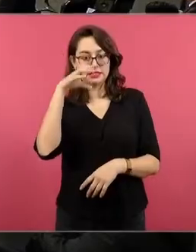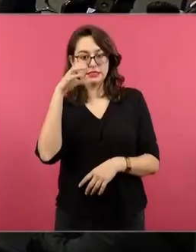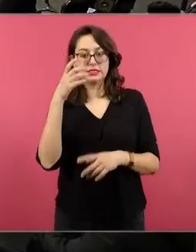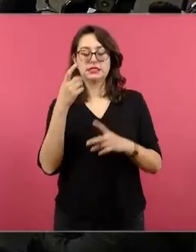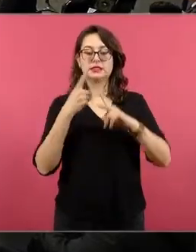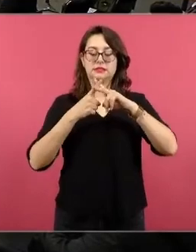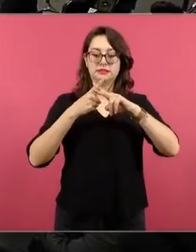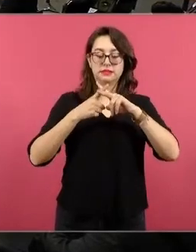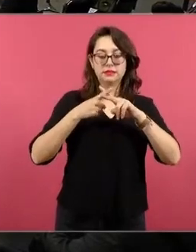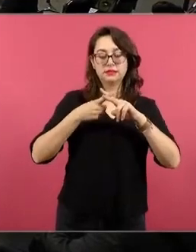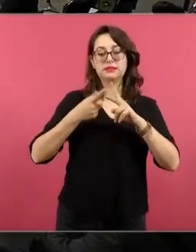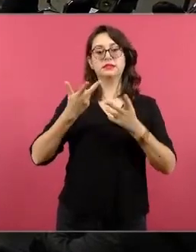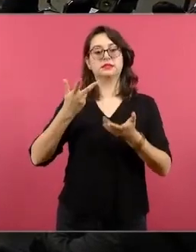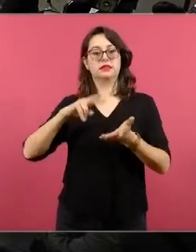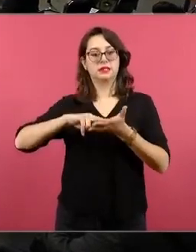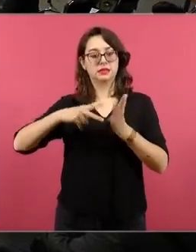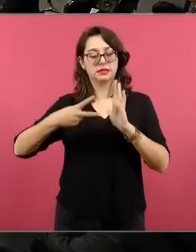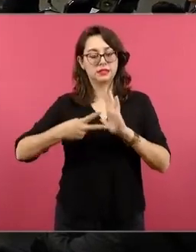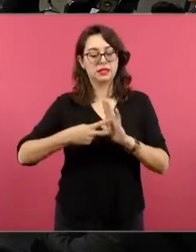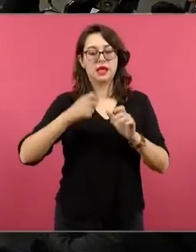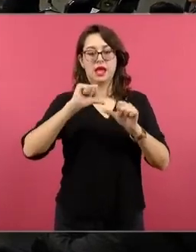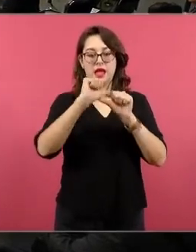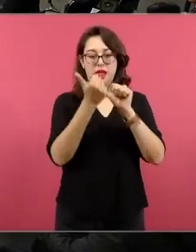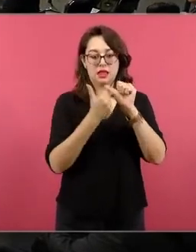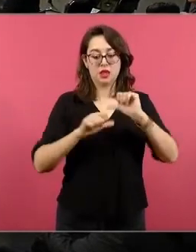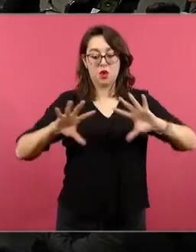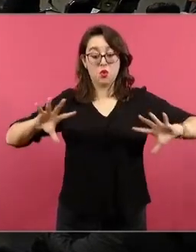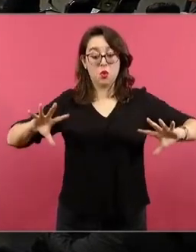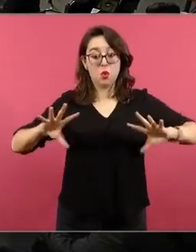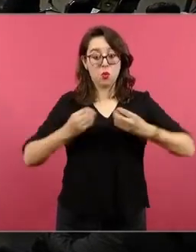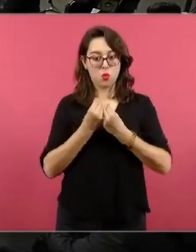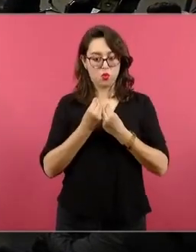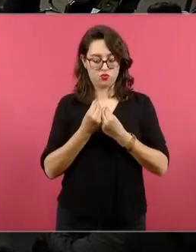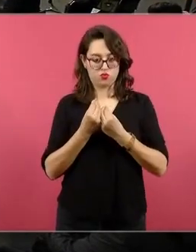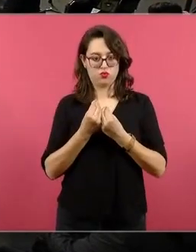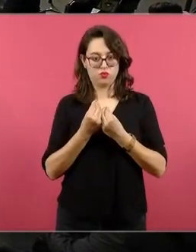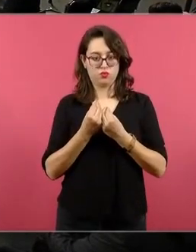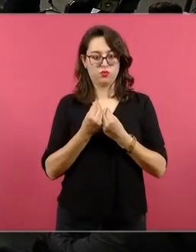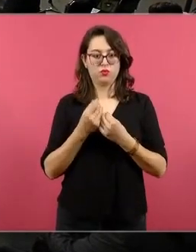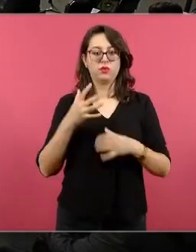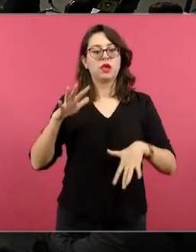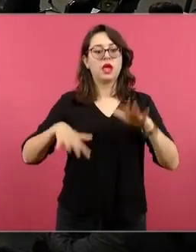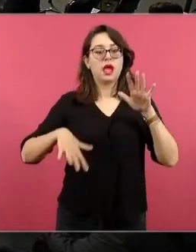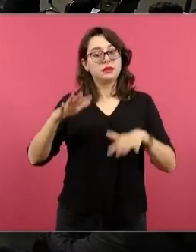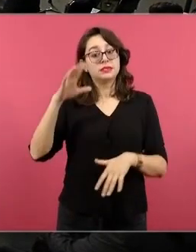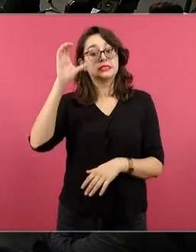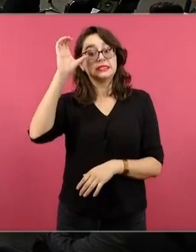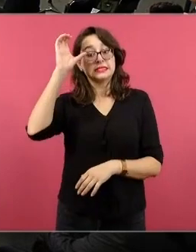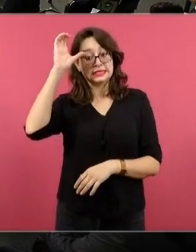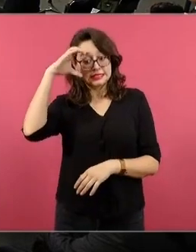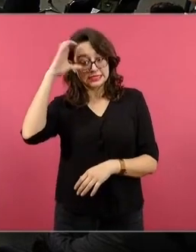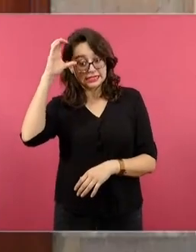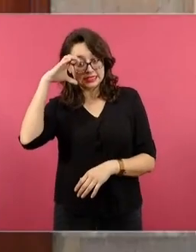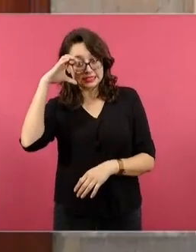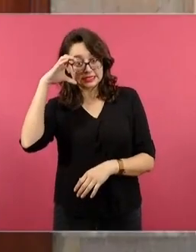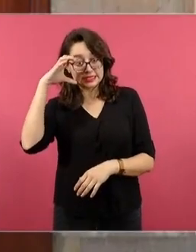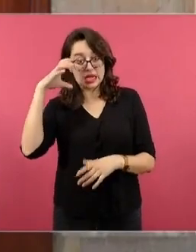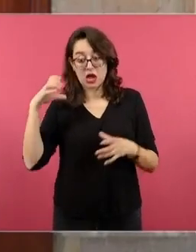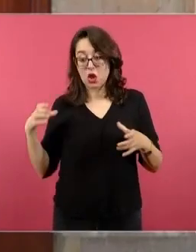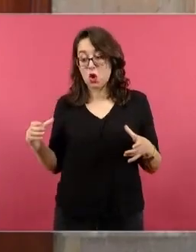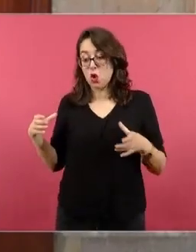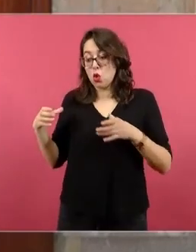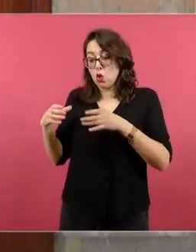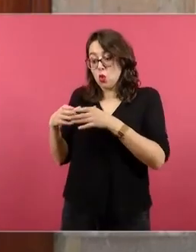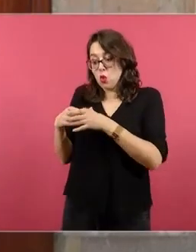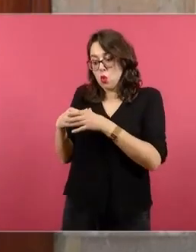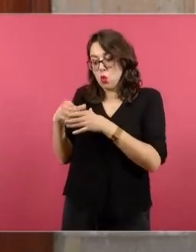es la propuesta de trabajo y la metodología que se trabaja acá. Déjenme decirles que a veces las ciencias o la comunidad científica,